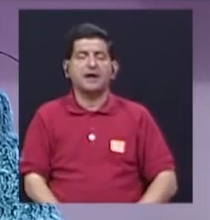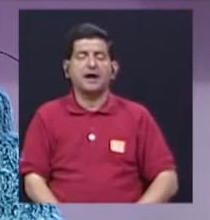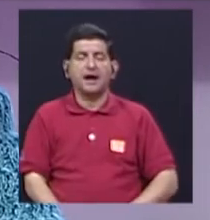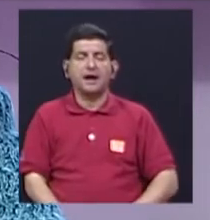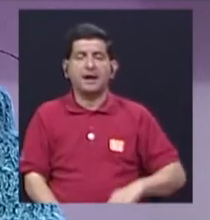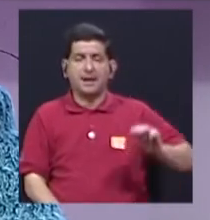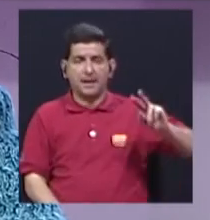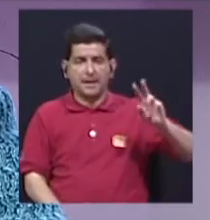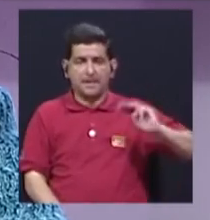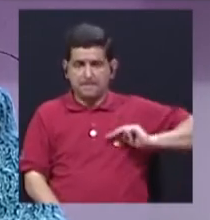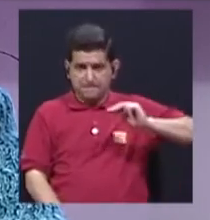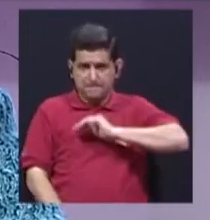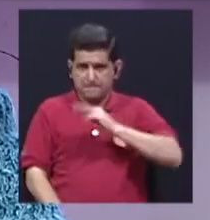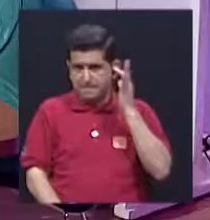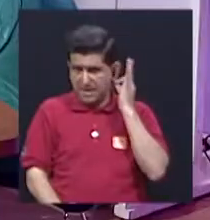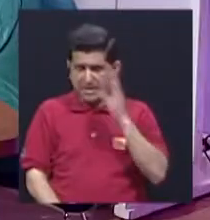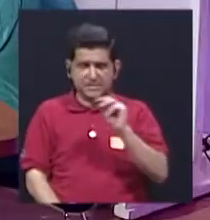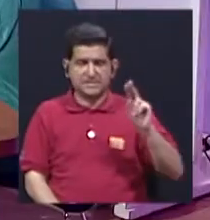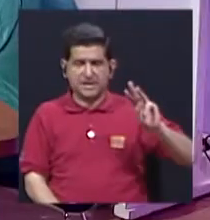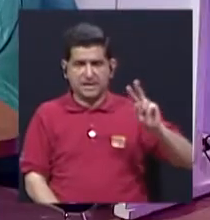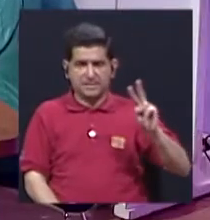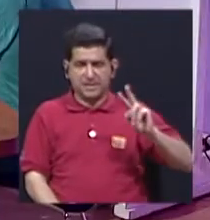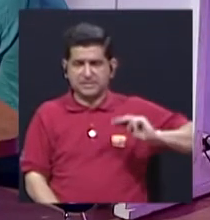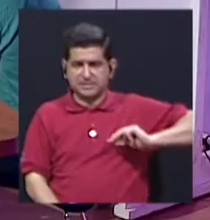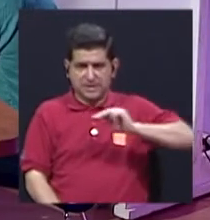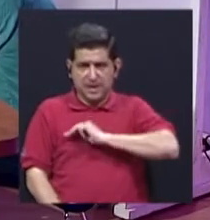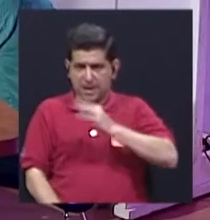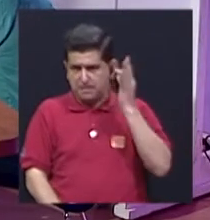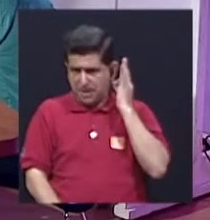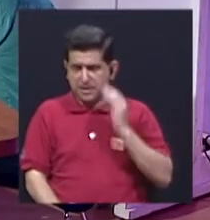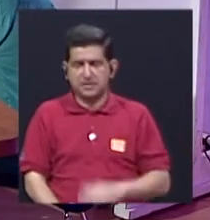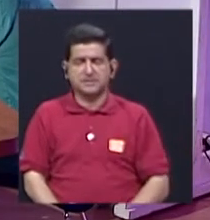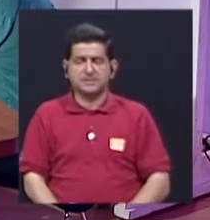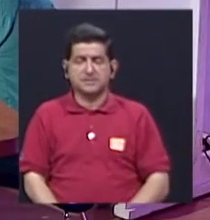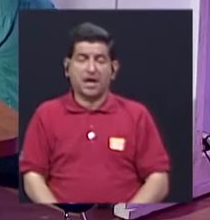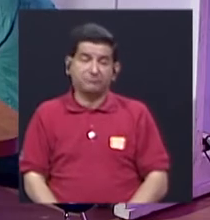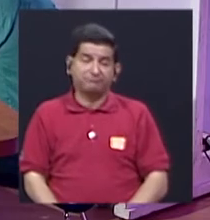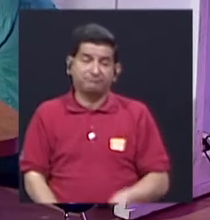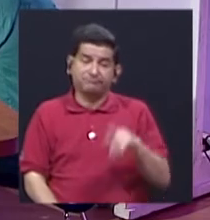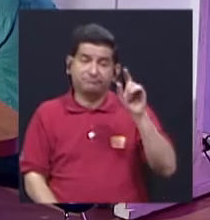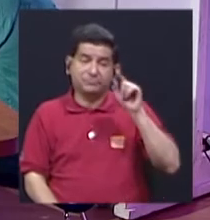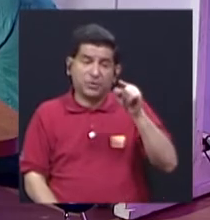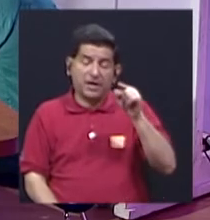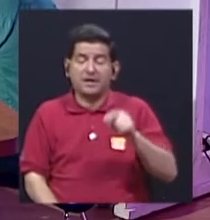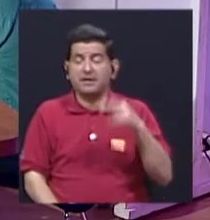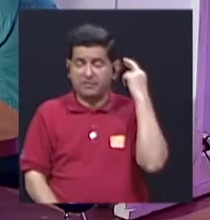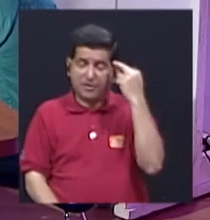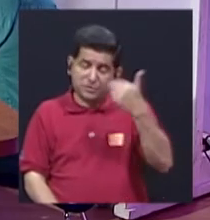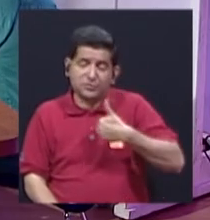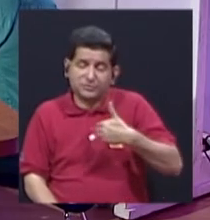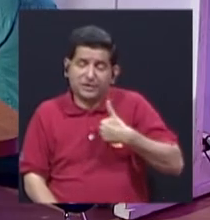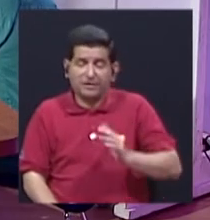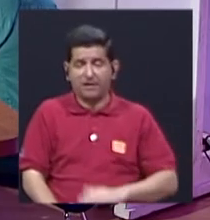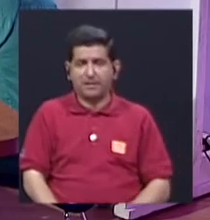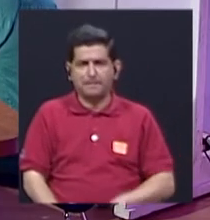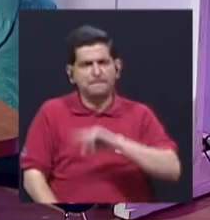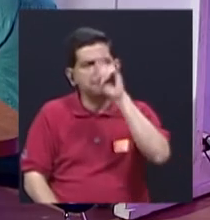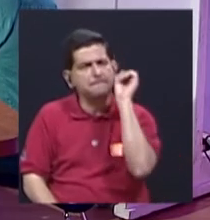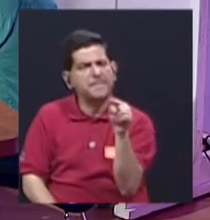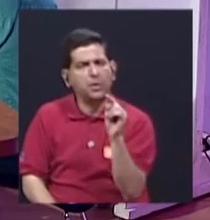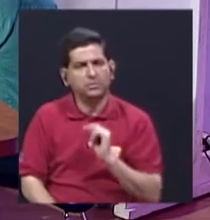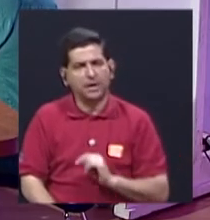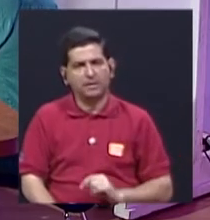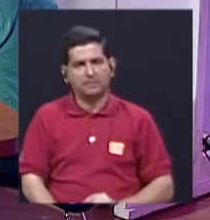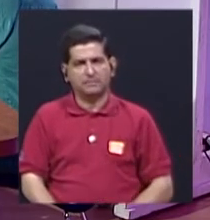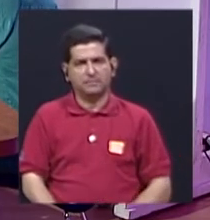Gisela, a los encargados del ministerio, tendrá sus razones para hacerlo. La pregunta que uno se